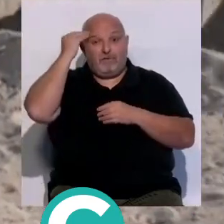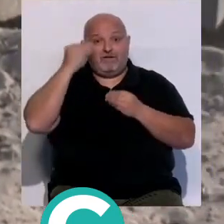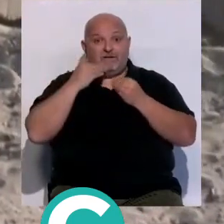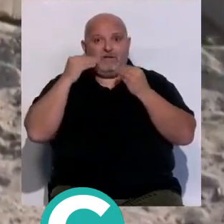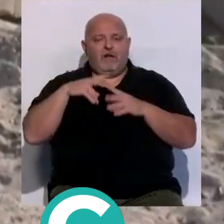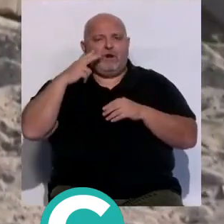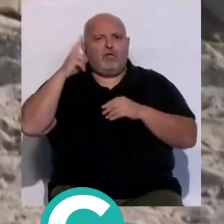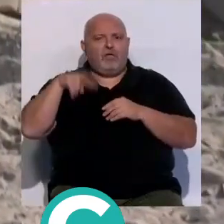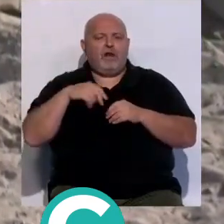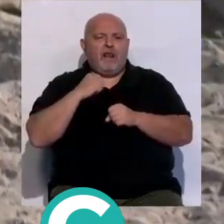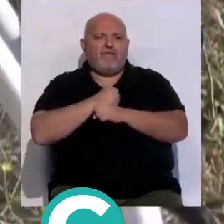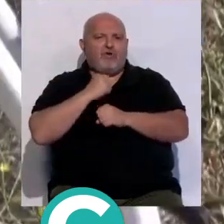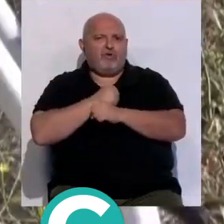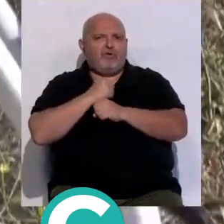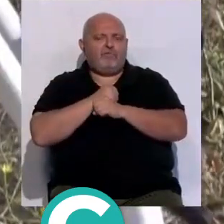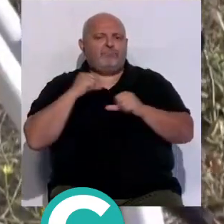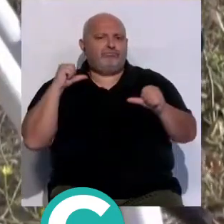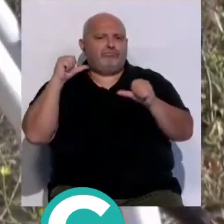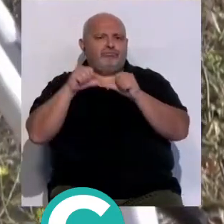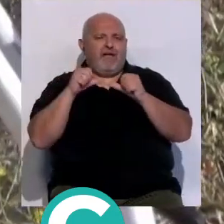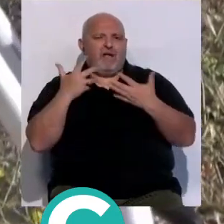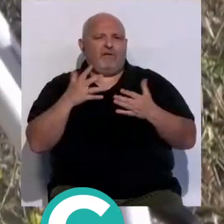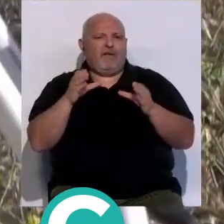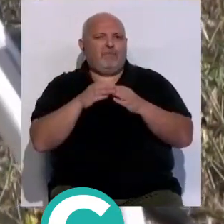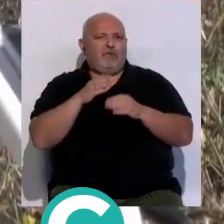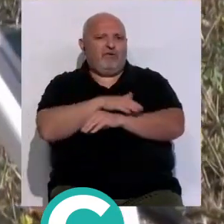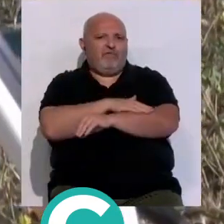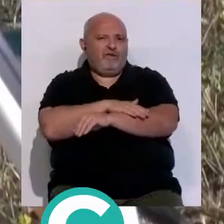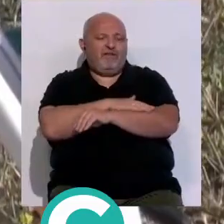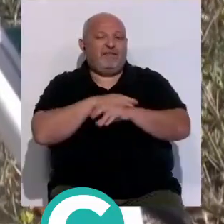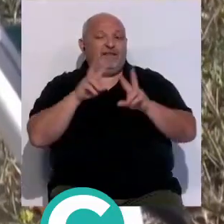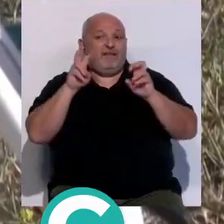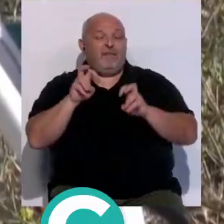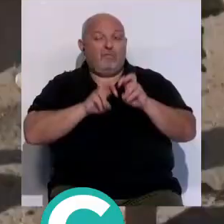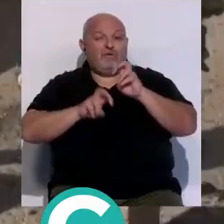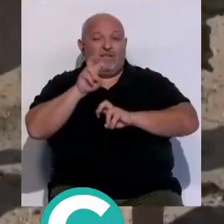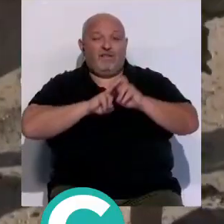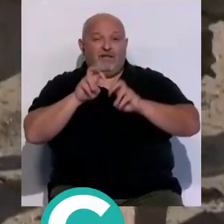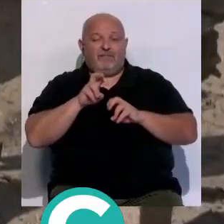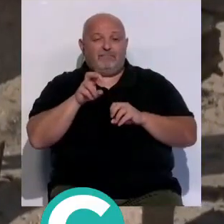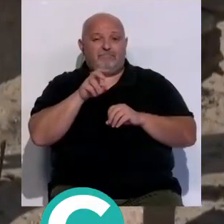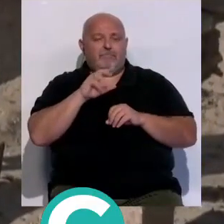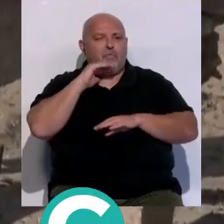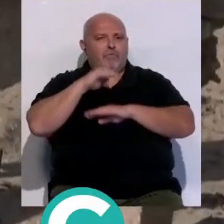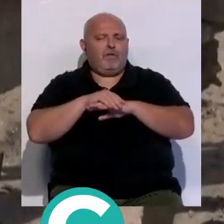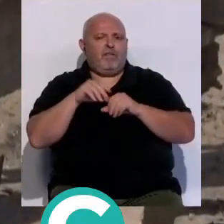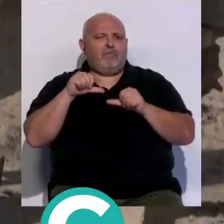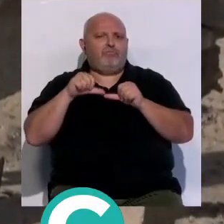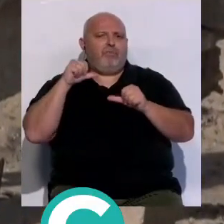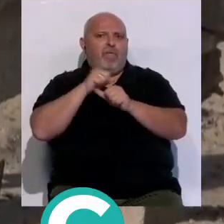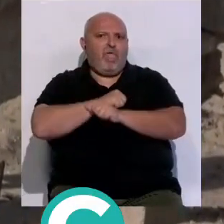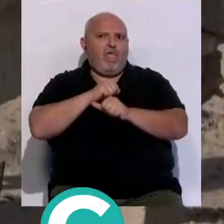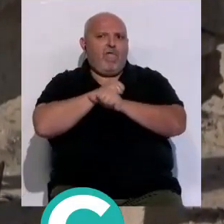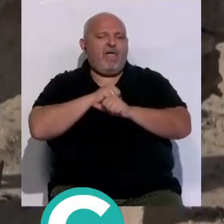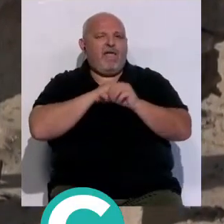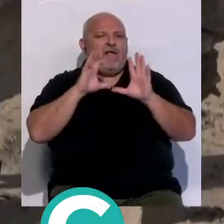histórica reconocen la labor llevada a cabo por el actual equipo de gobierno subrayan que la búsqueda de los restos cumple con una deuda pendiente